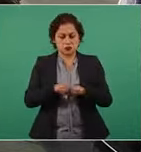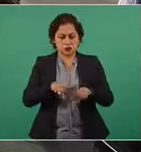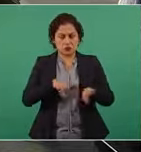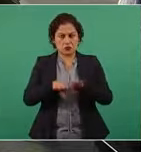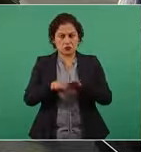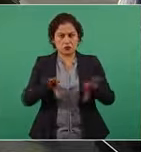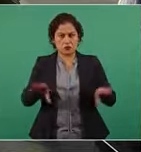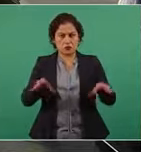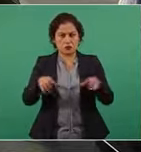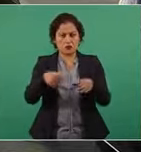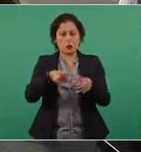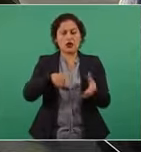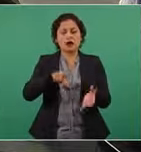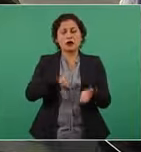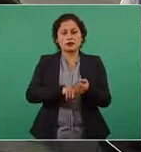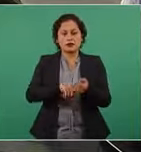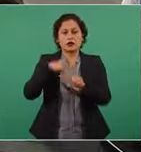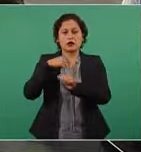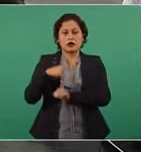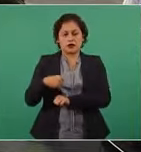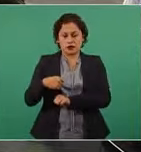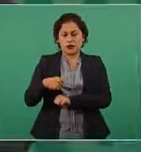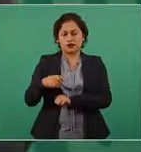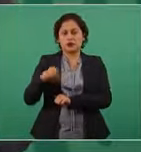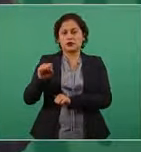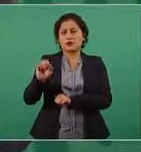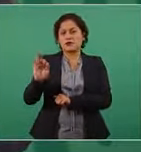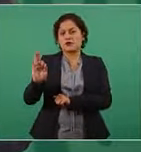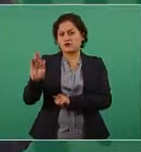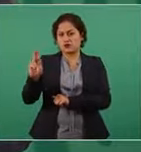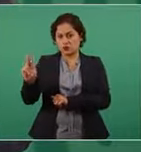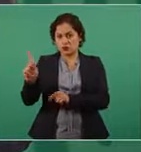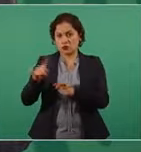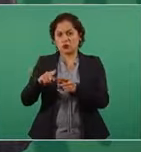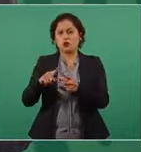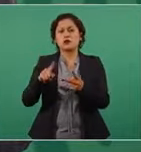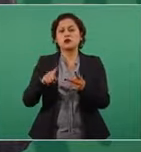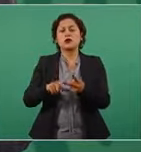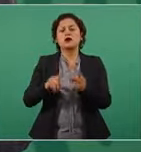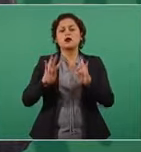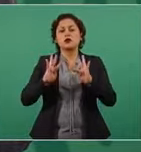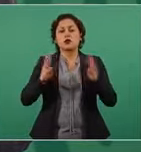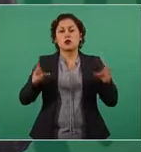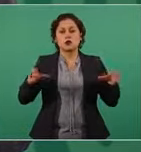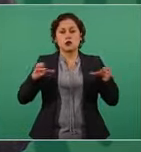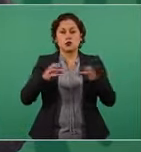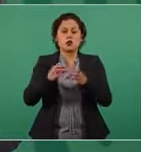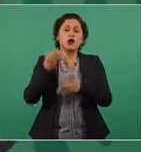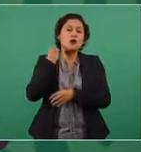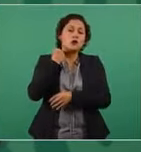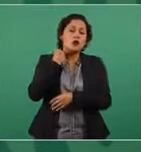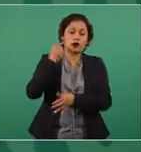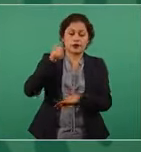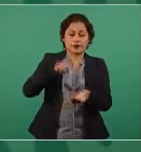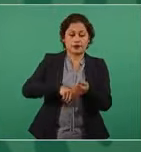participa la consejería jurídica de presidencia, participa